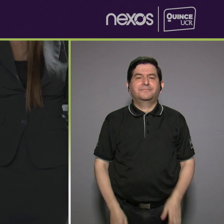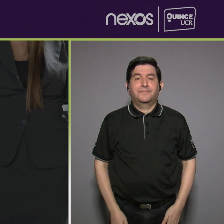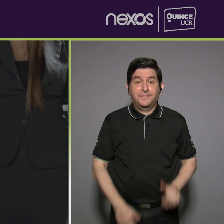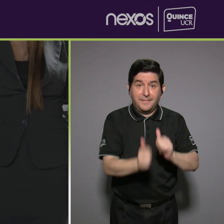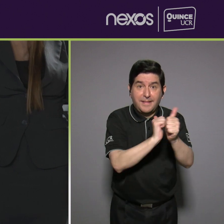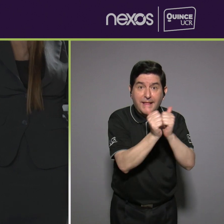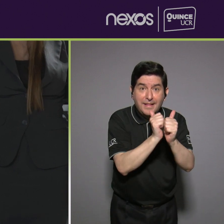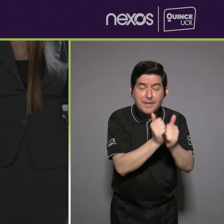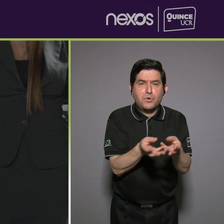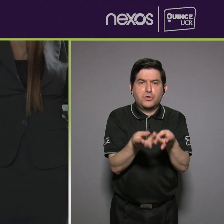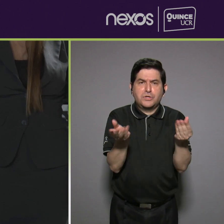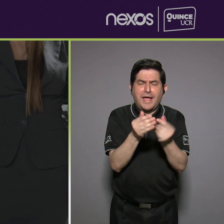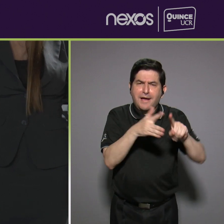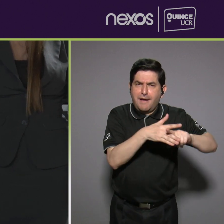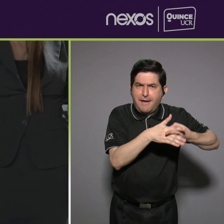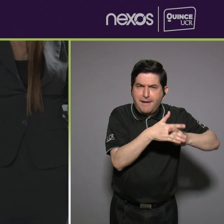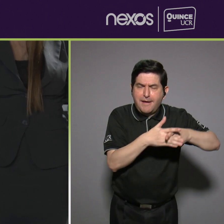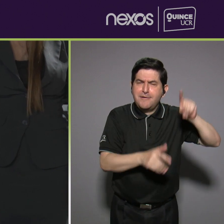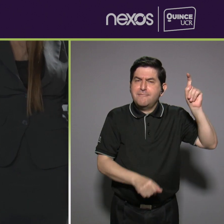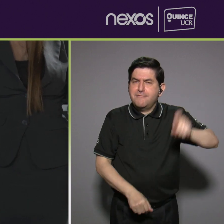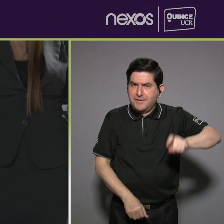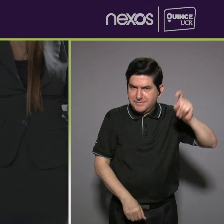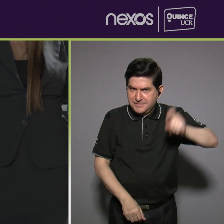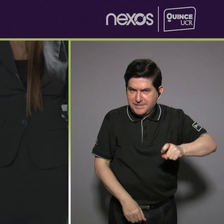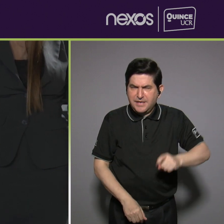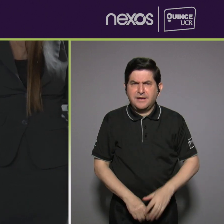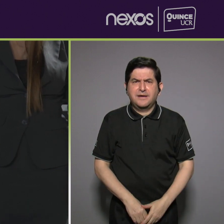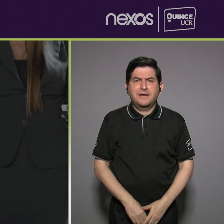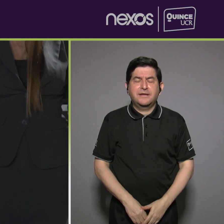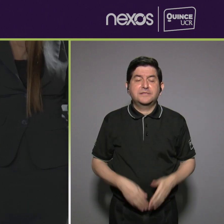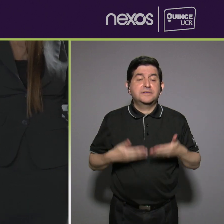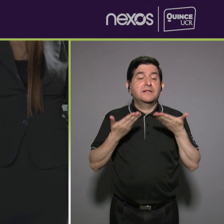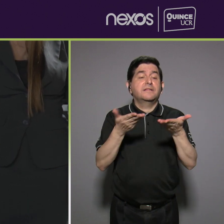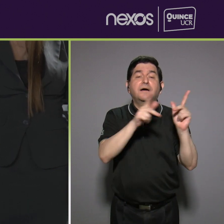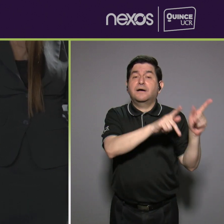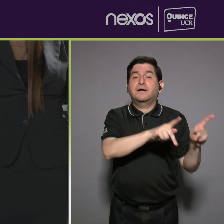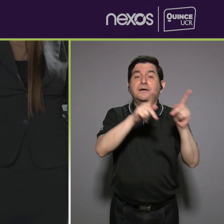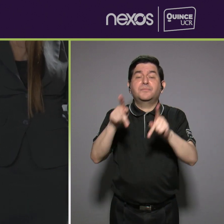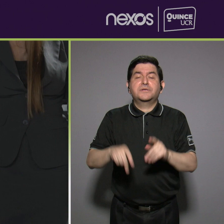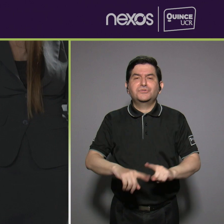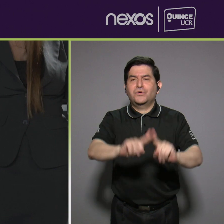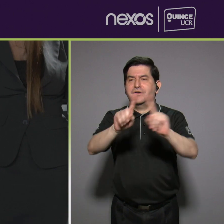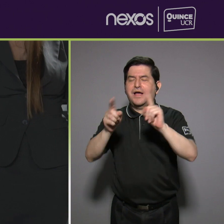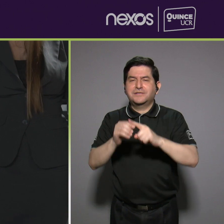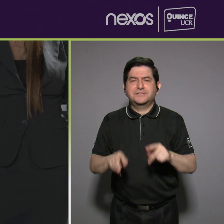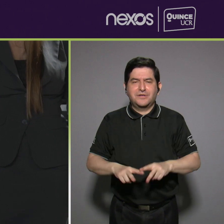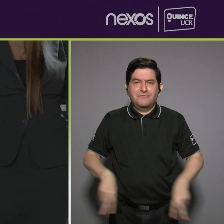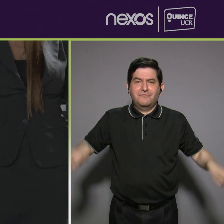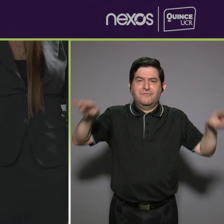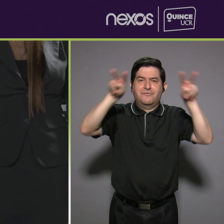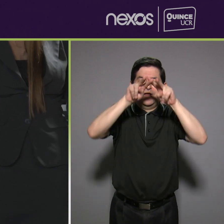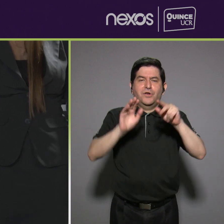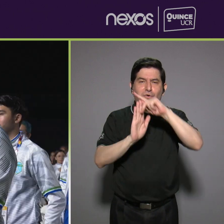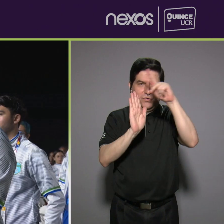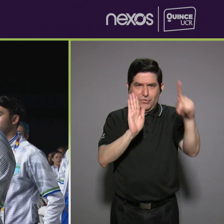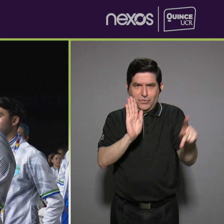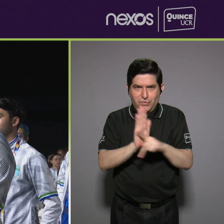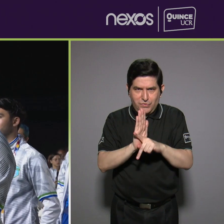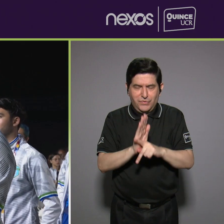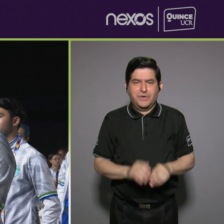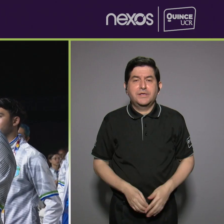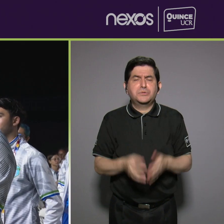deporte genera herramientas necesarias para brindarle a las personas una serie de valores y principios que son